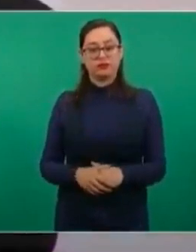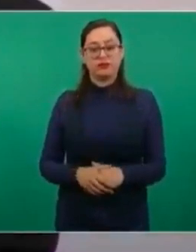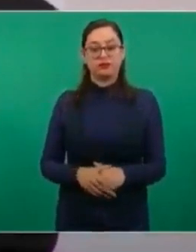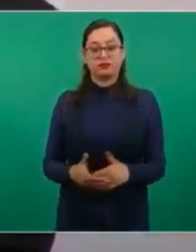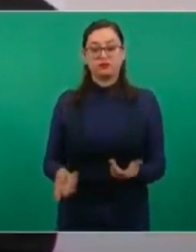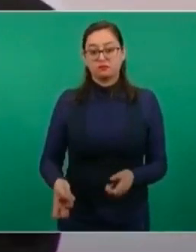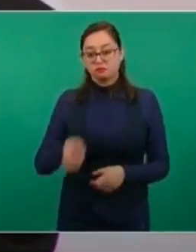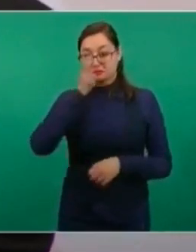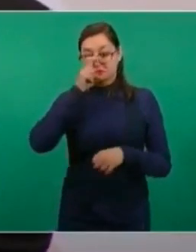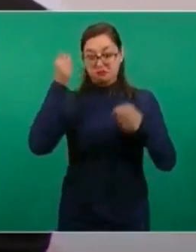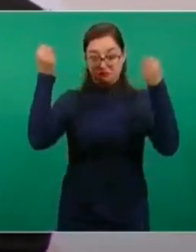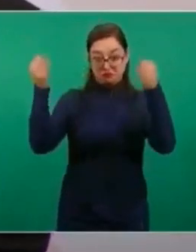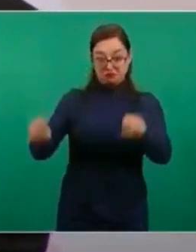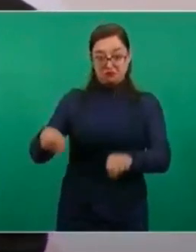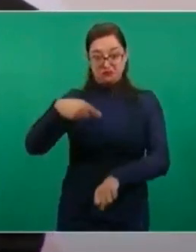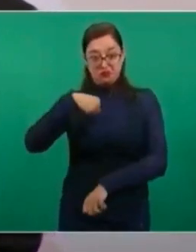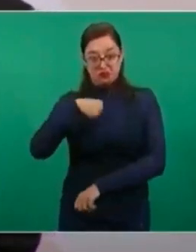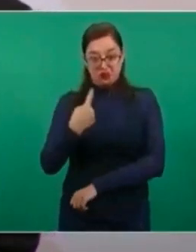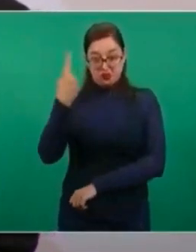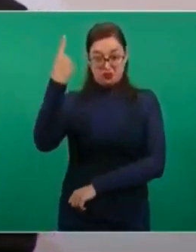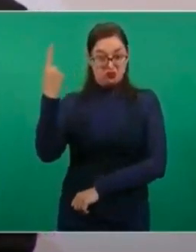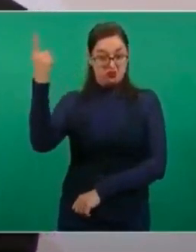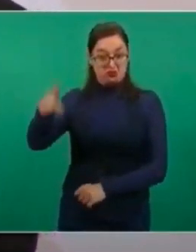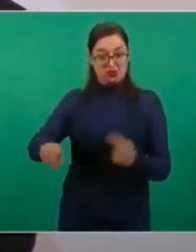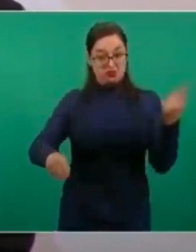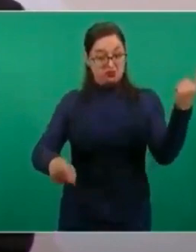dictaduras hay